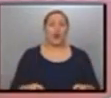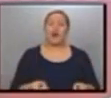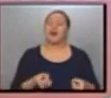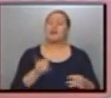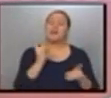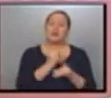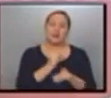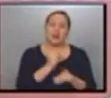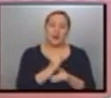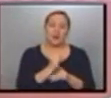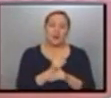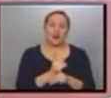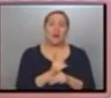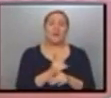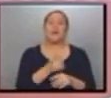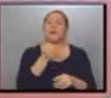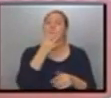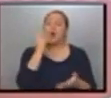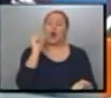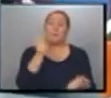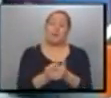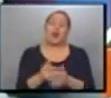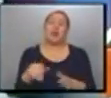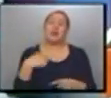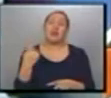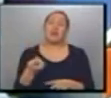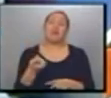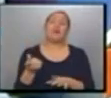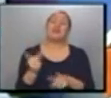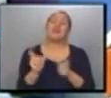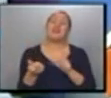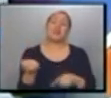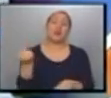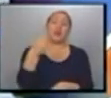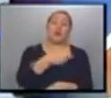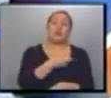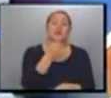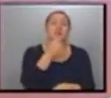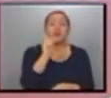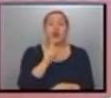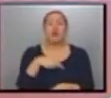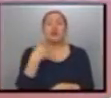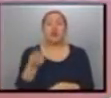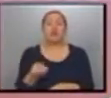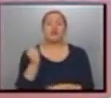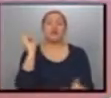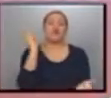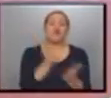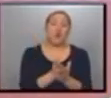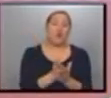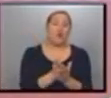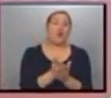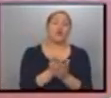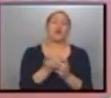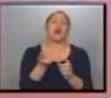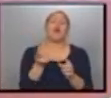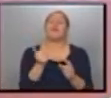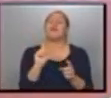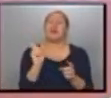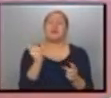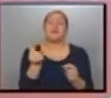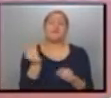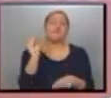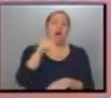siempre es, por si acaso, pagar y que después te lo acrediten la diferencia porque si no después empiezan a cobrarte multas, recargos que son